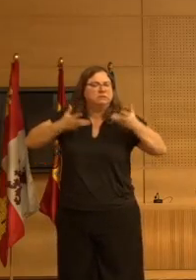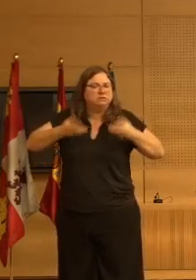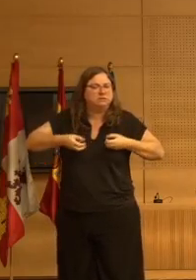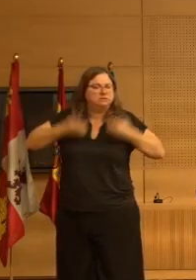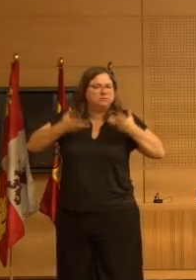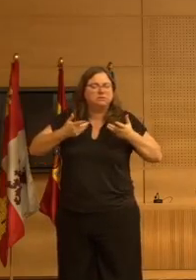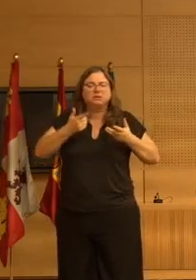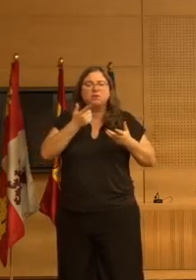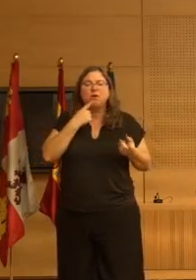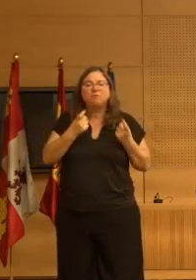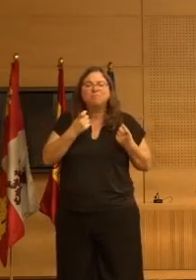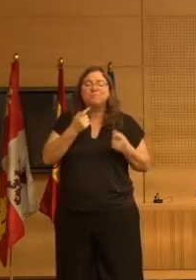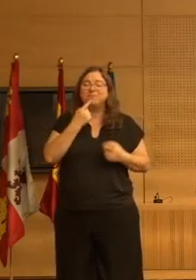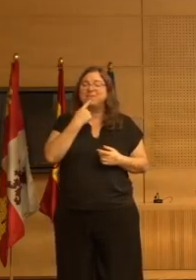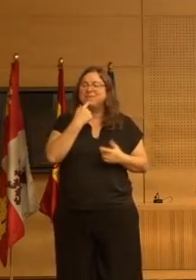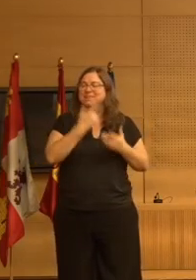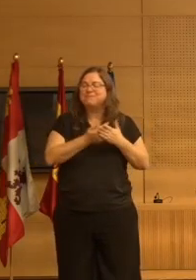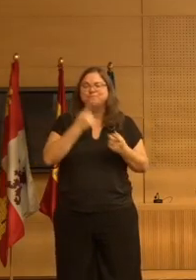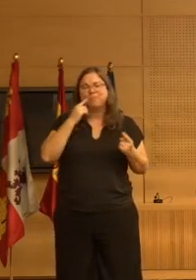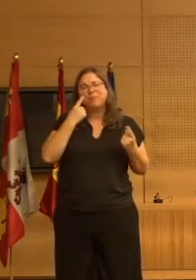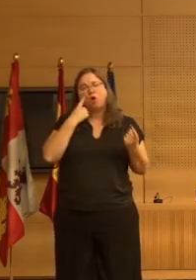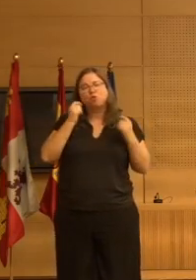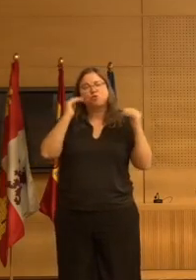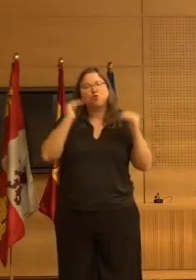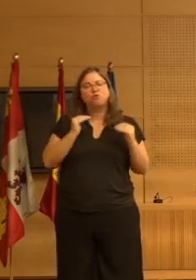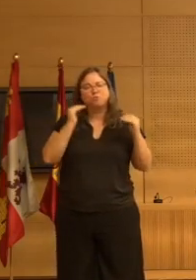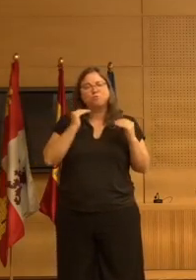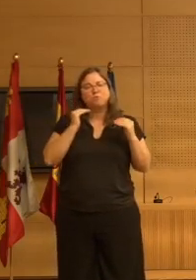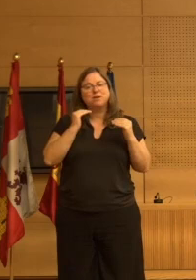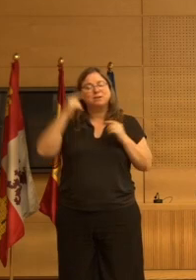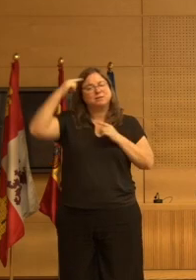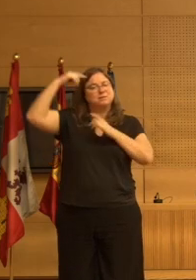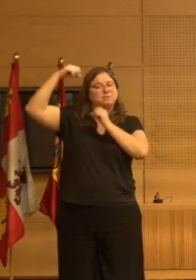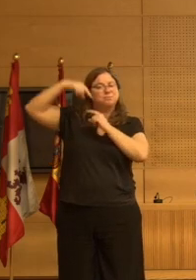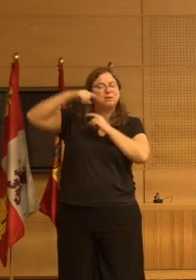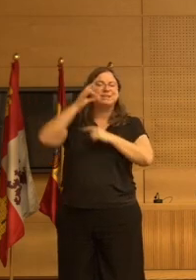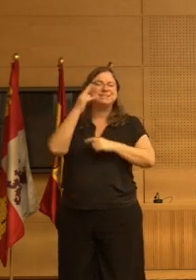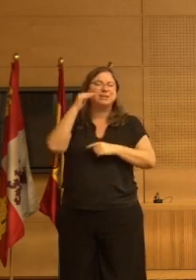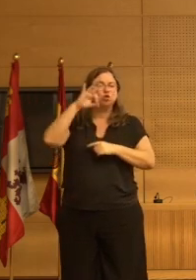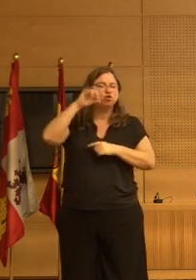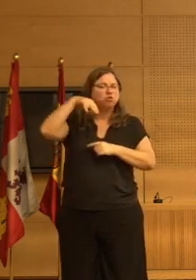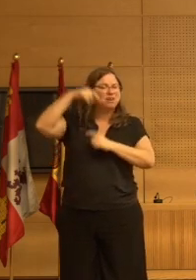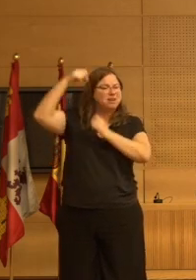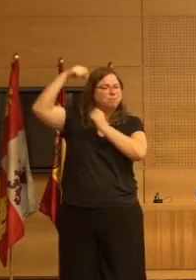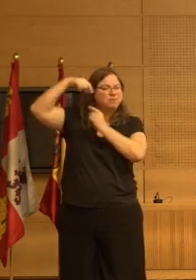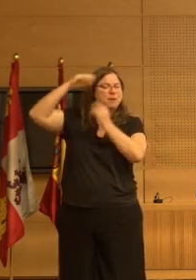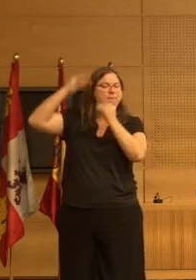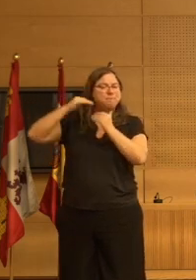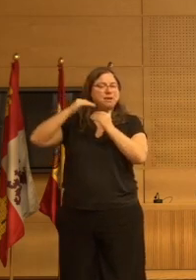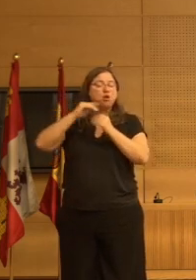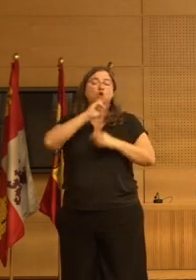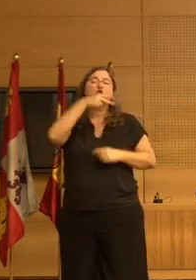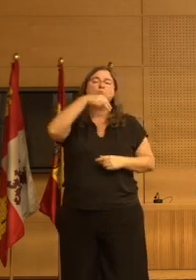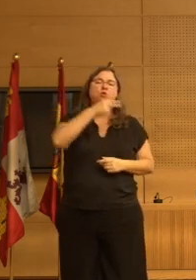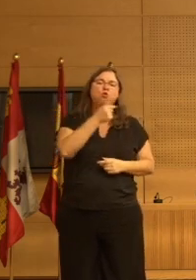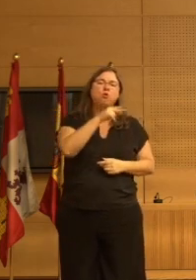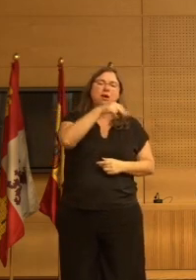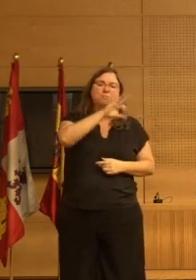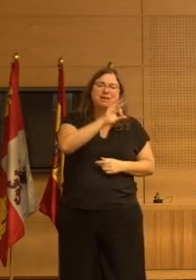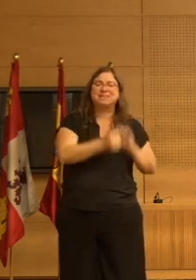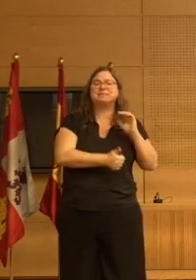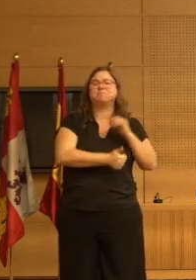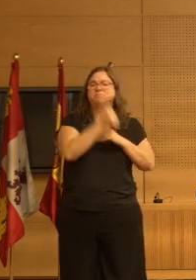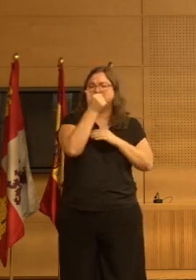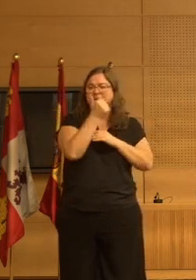disminución o los estudios muestran más disminución de la transmisión serotoninérgica y aumento del resto de monoaminas por tanto tendría